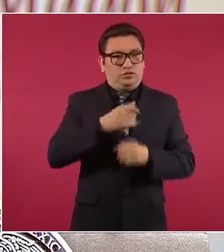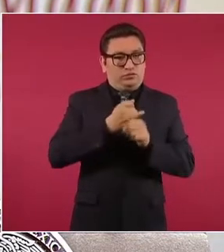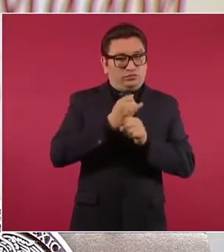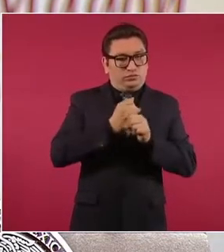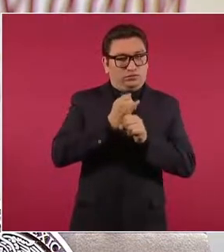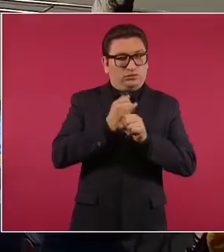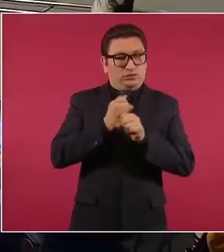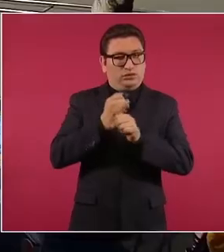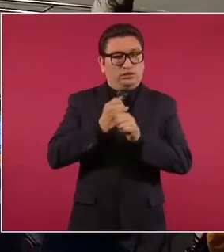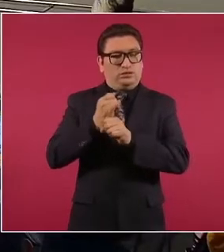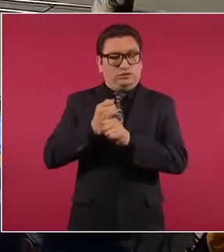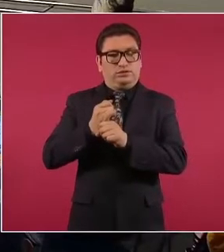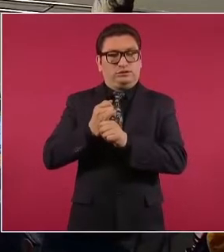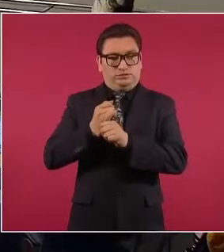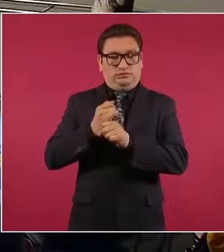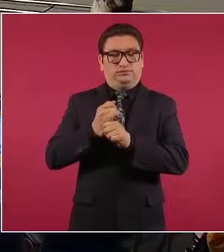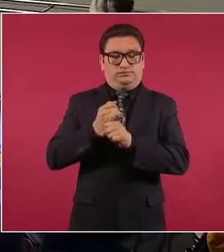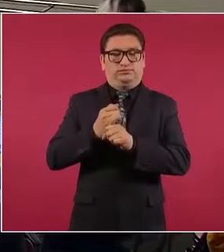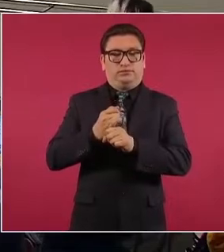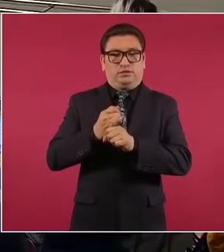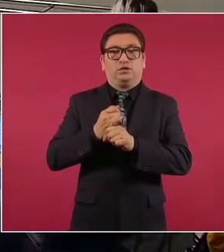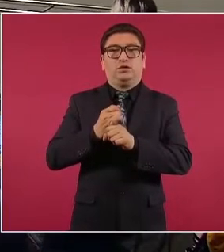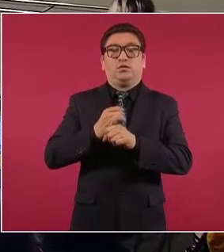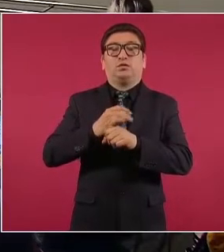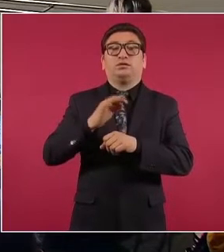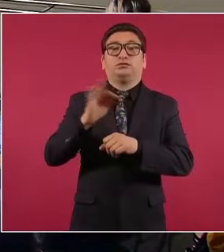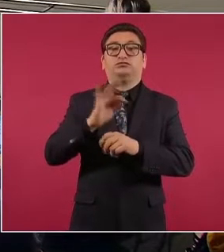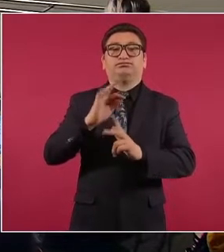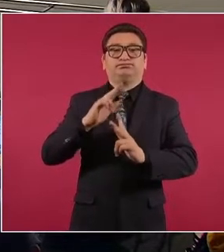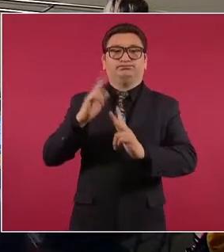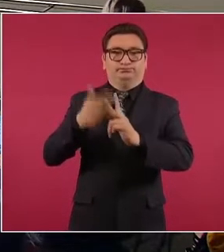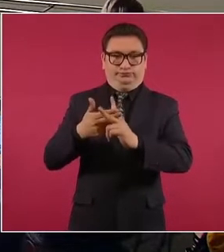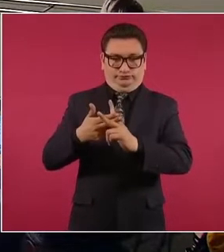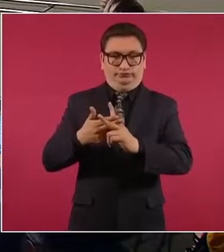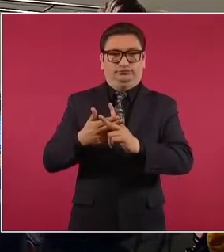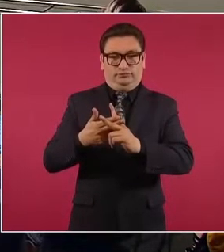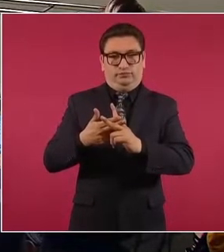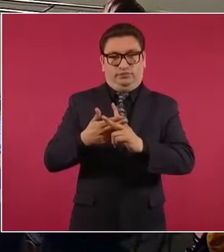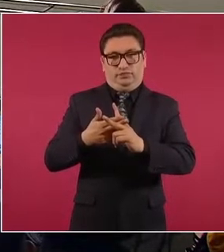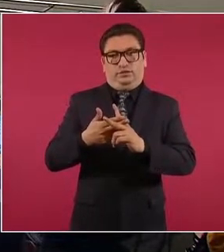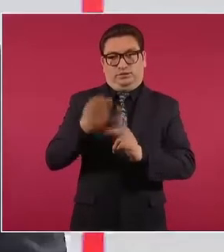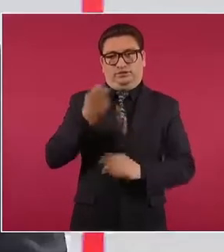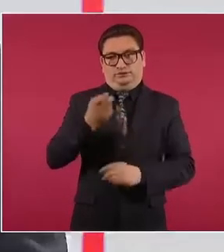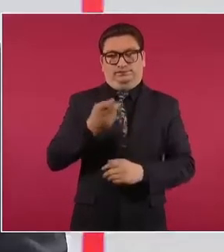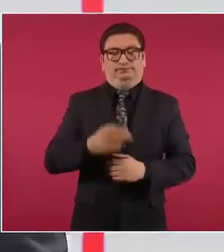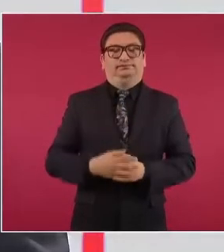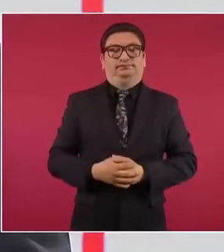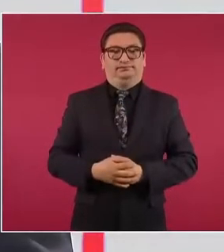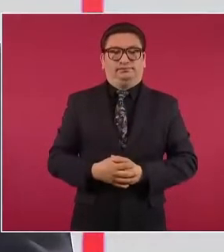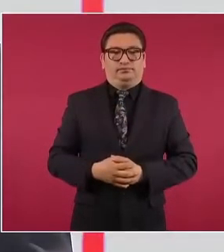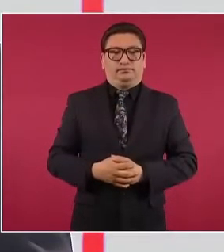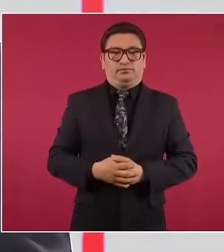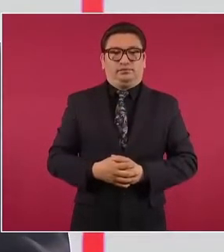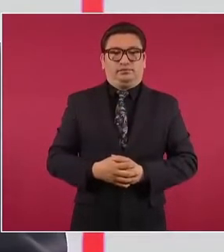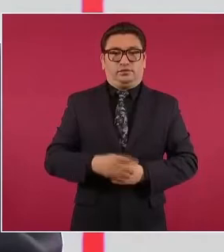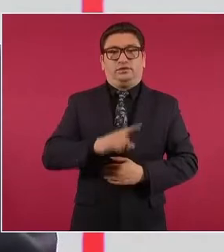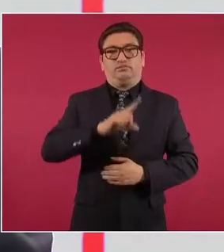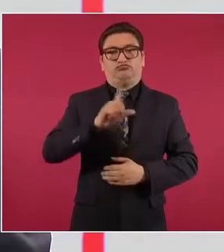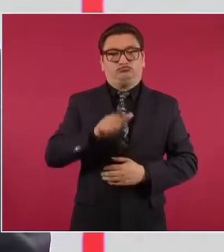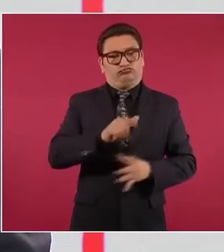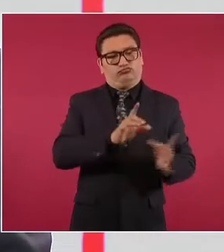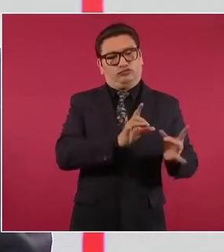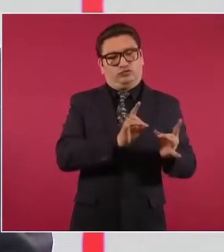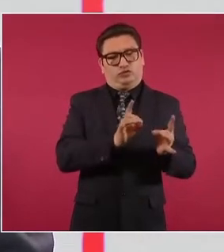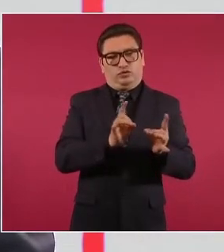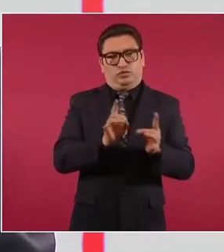una carpeta de investigación por homicidio sobre este evento. Después se dan los hechos